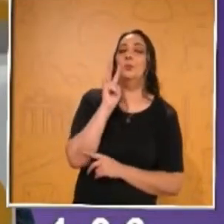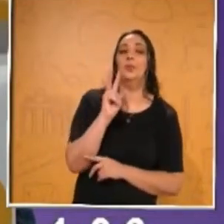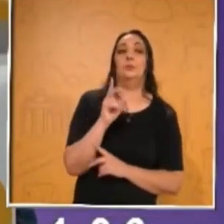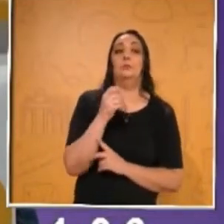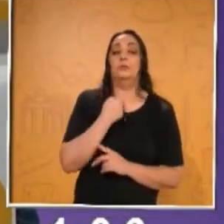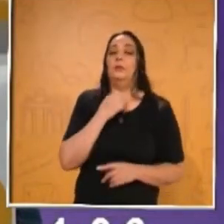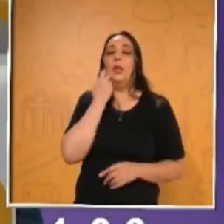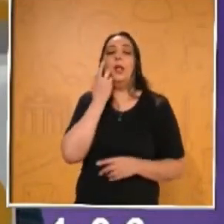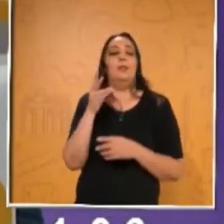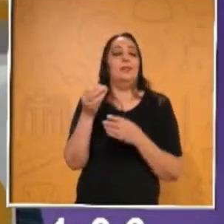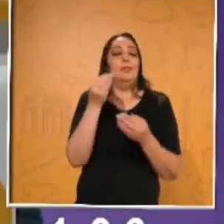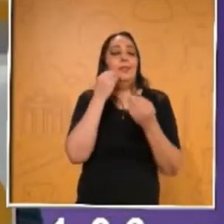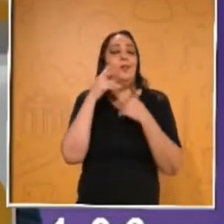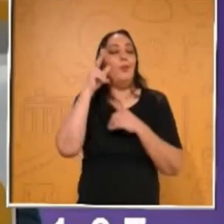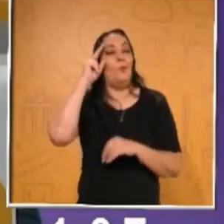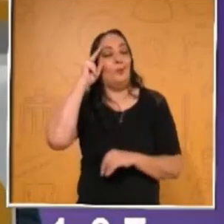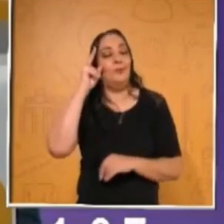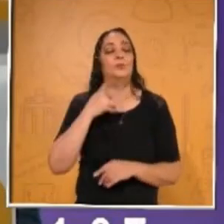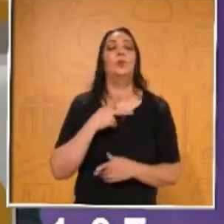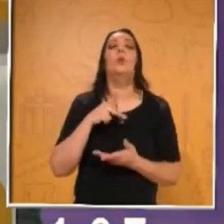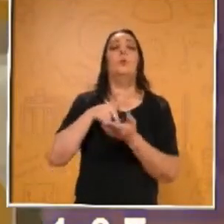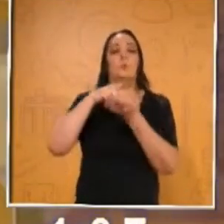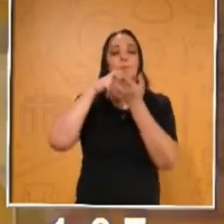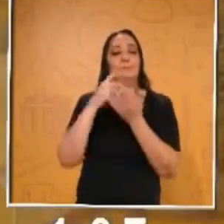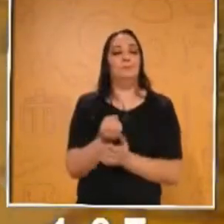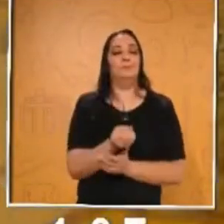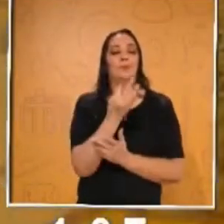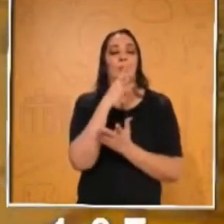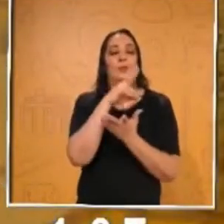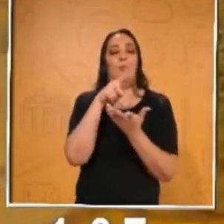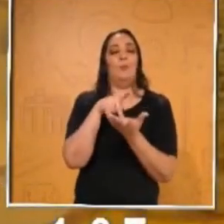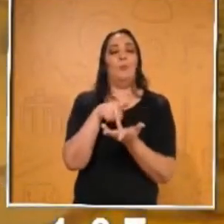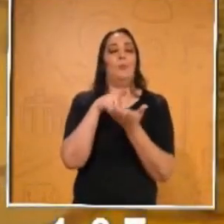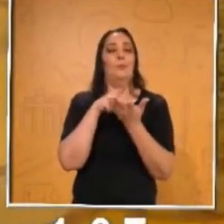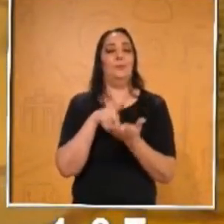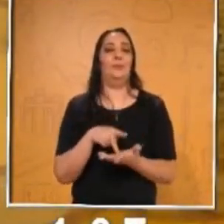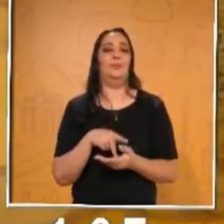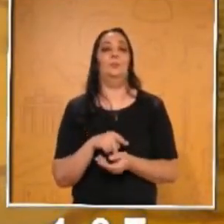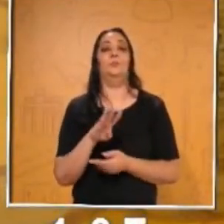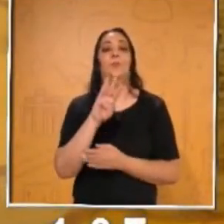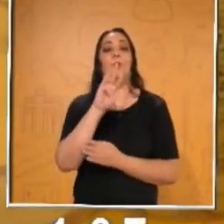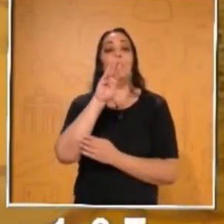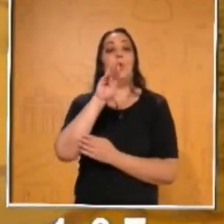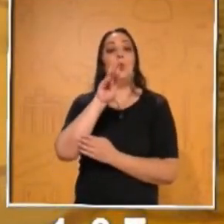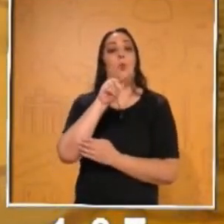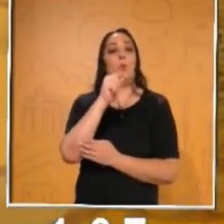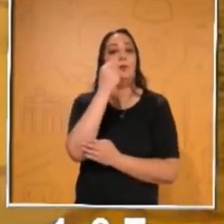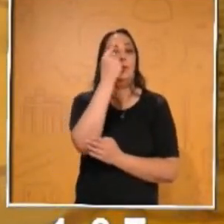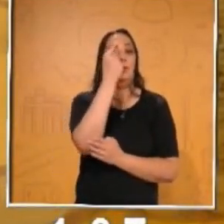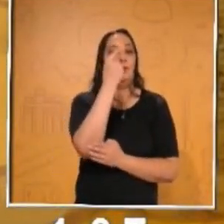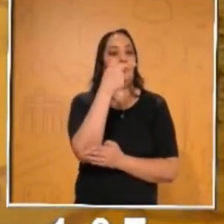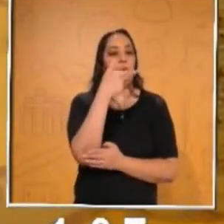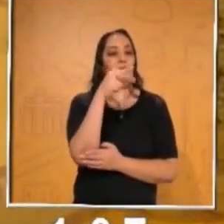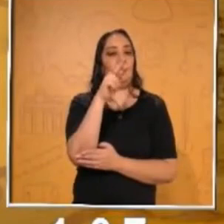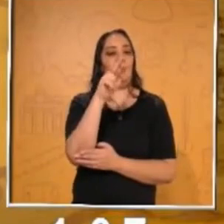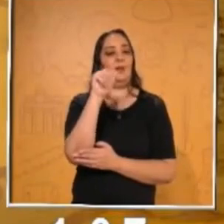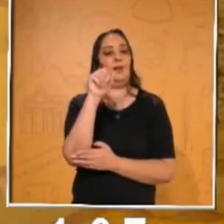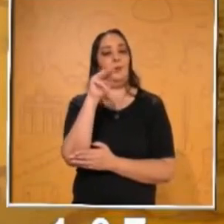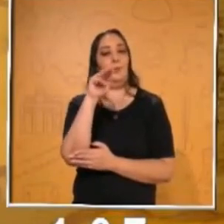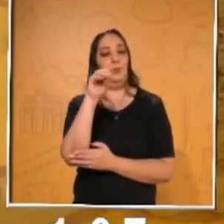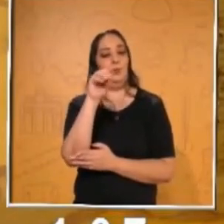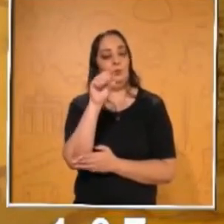quiero comer, tienen un peso total de 91 gramos. Ahí